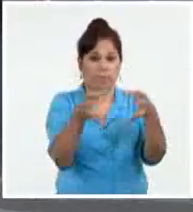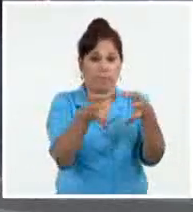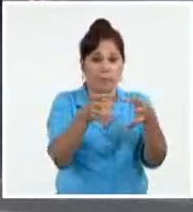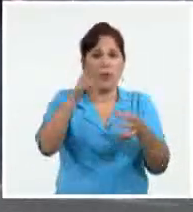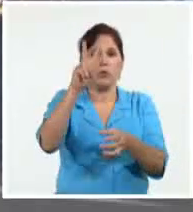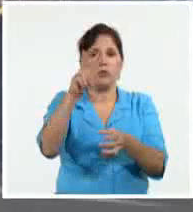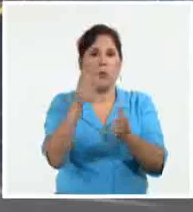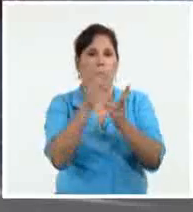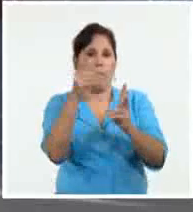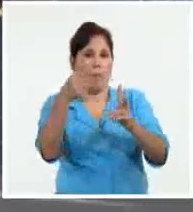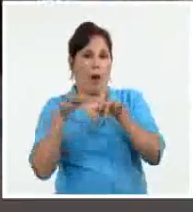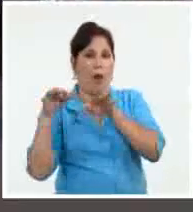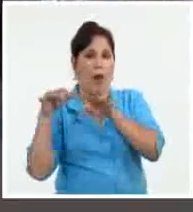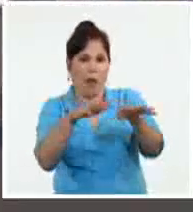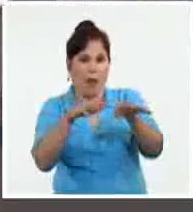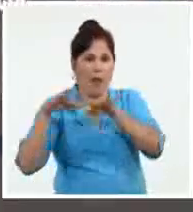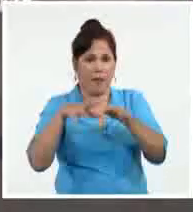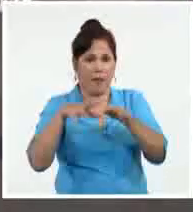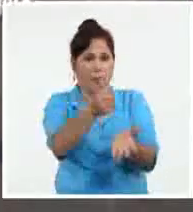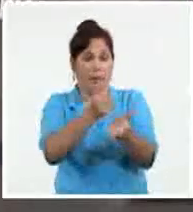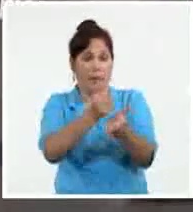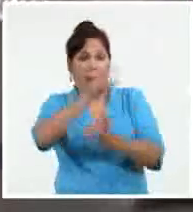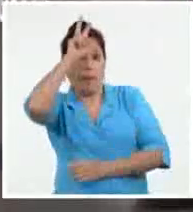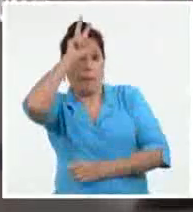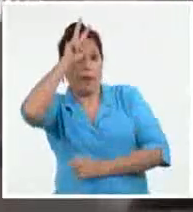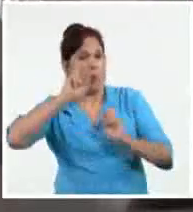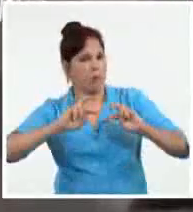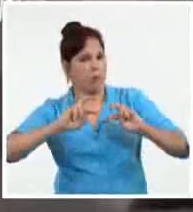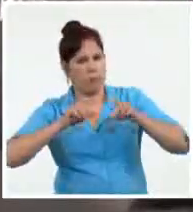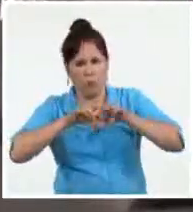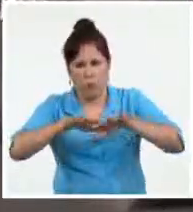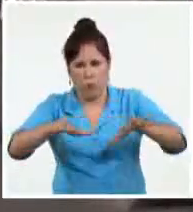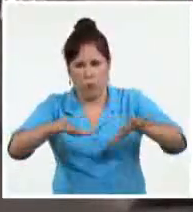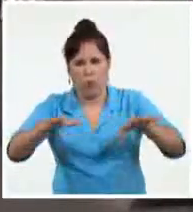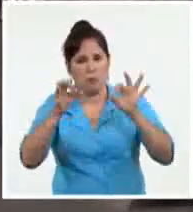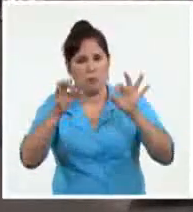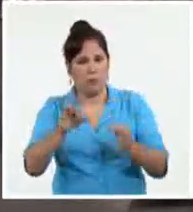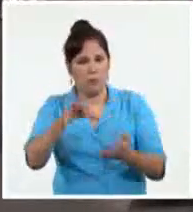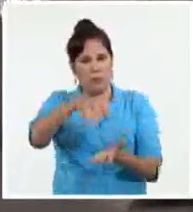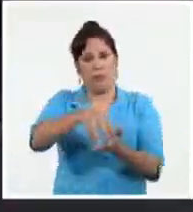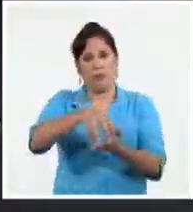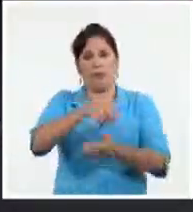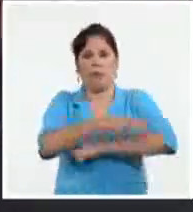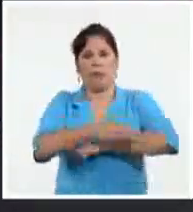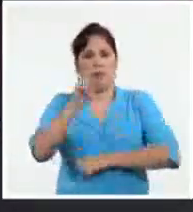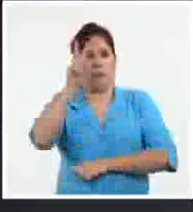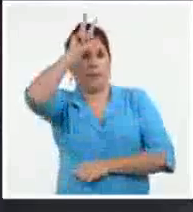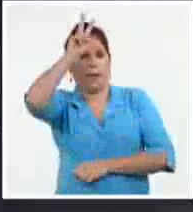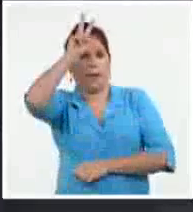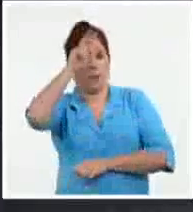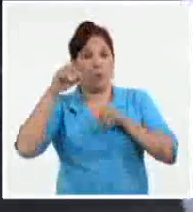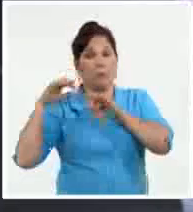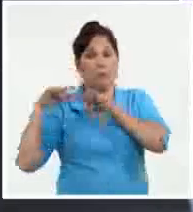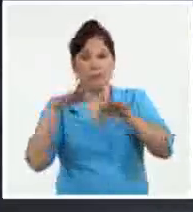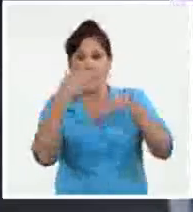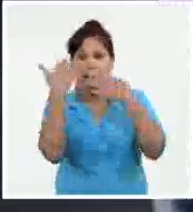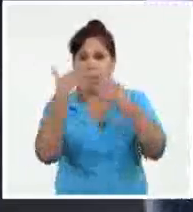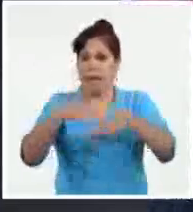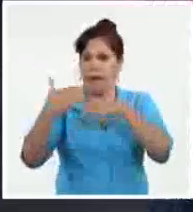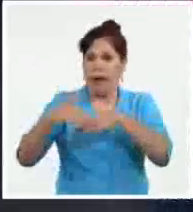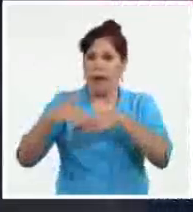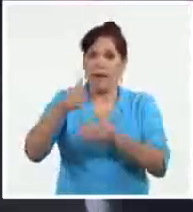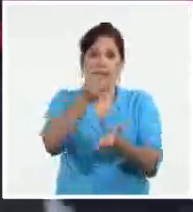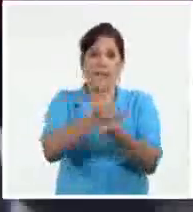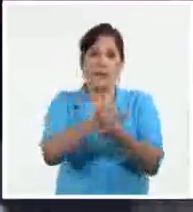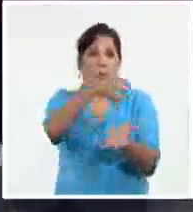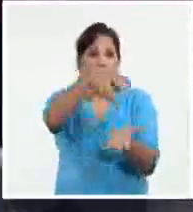2 de Mayo, pero la movilización en la capital ha sido replicada en otras ciudades del país. Los manifestantes marcharon por las calles del centro de